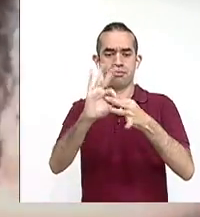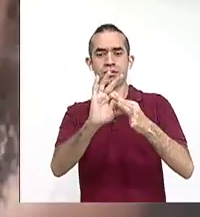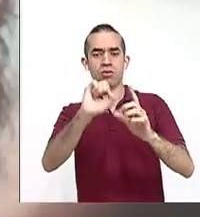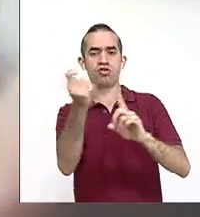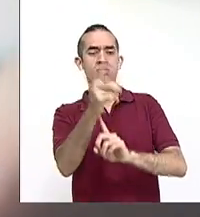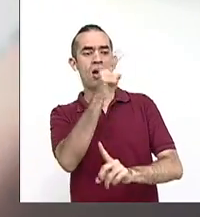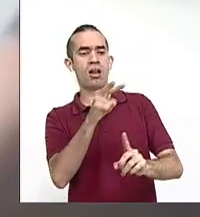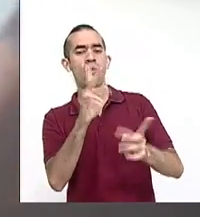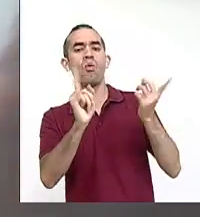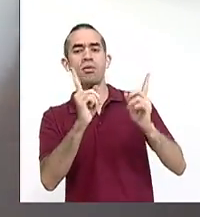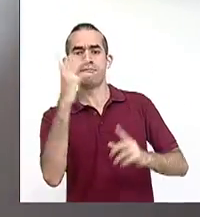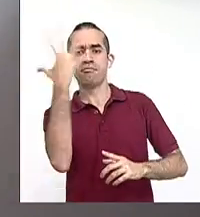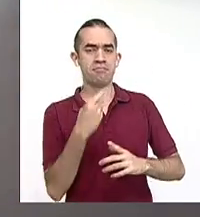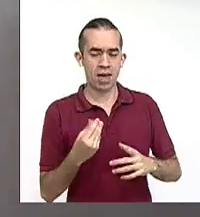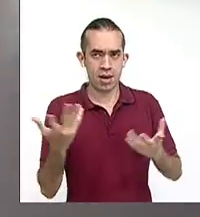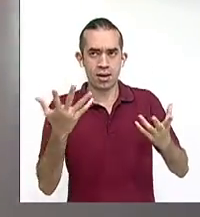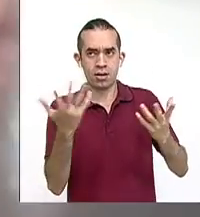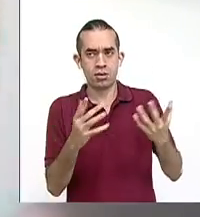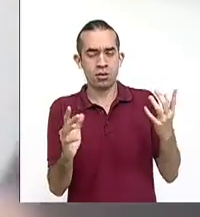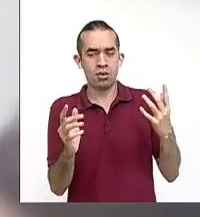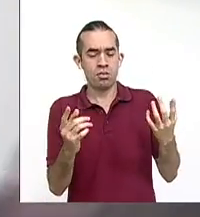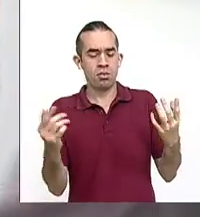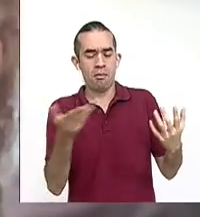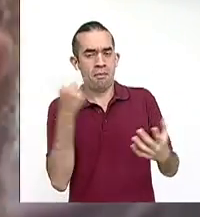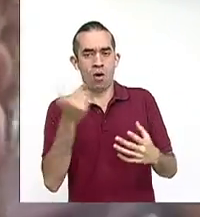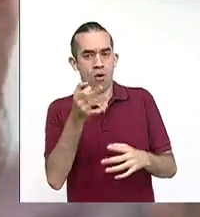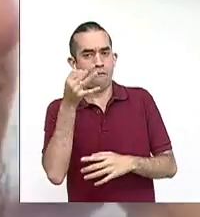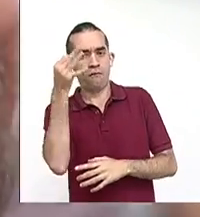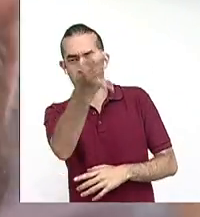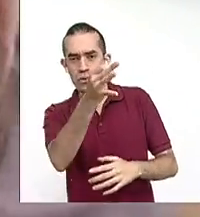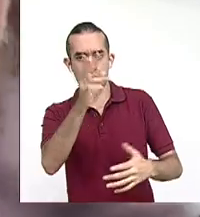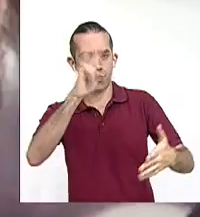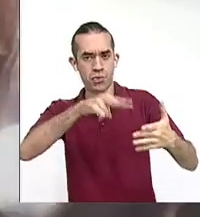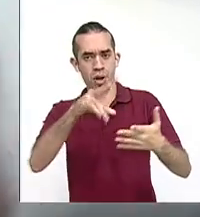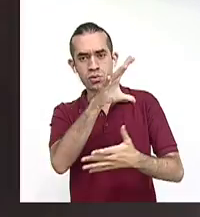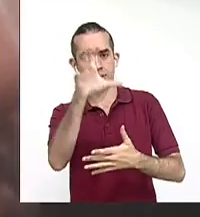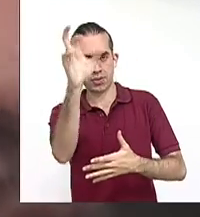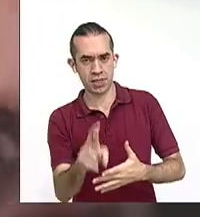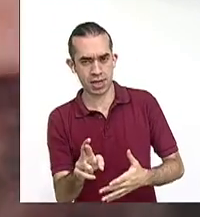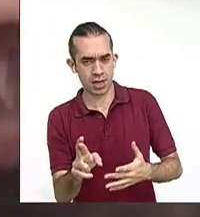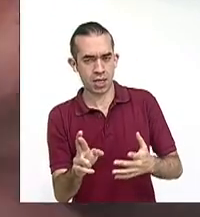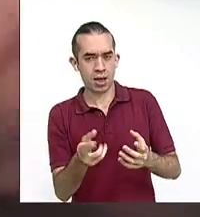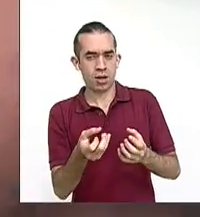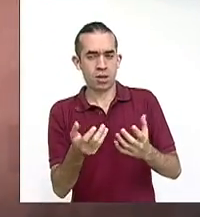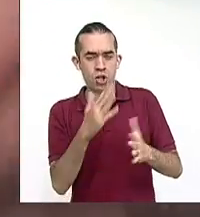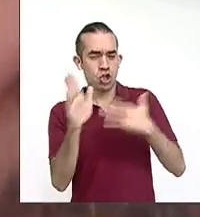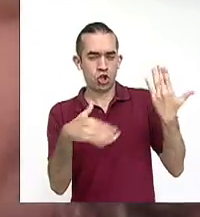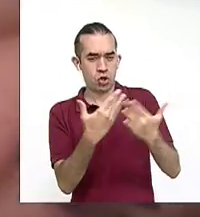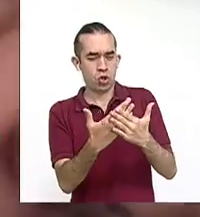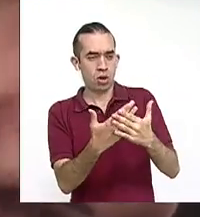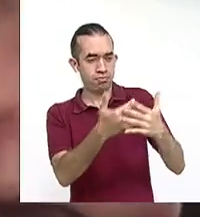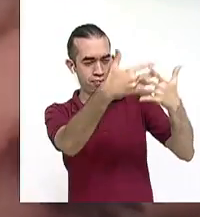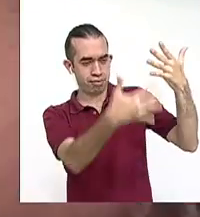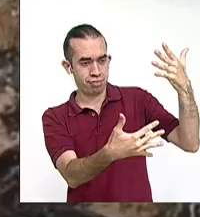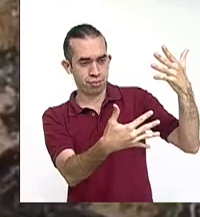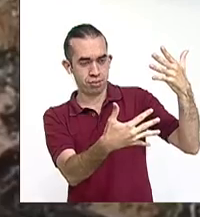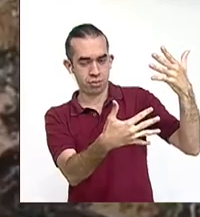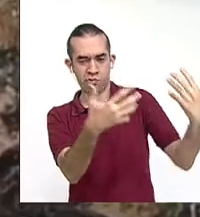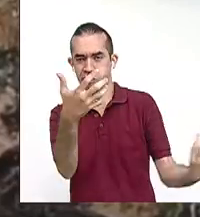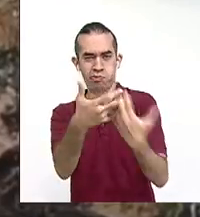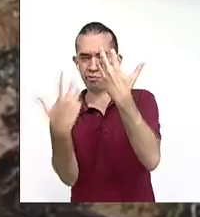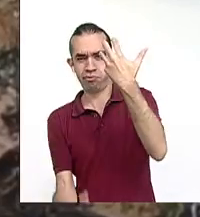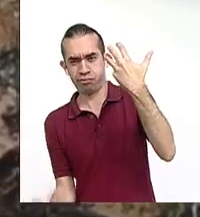lo que era bello, a lo que convenía para el futuro de la literatura costarricense, todo chocaba con el medio ambiente.